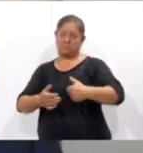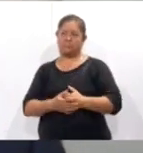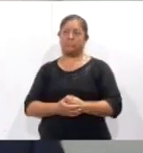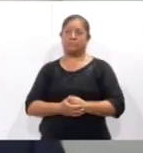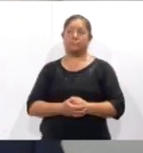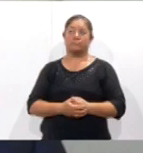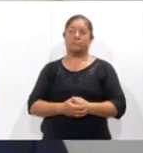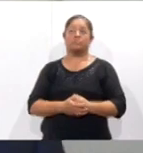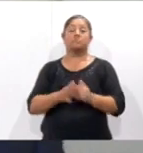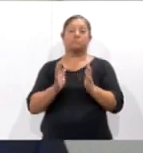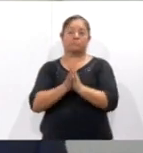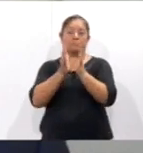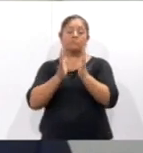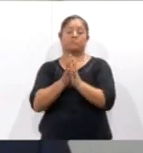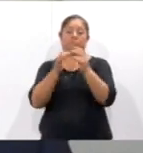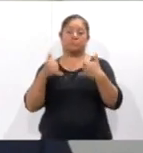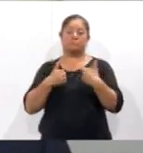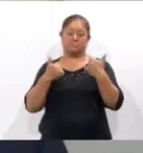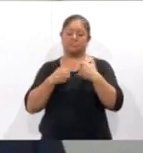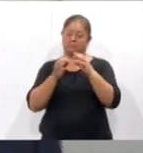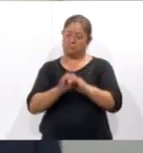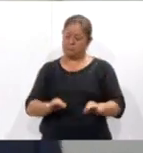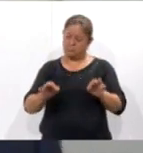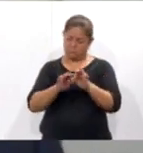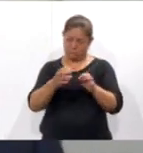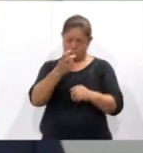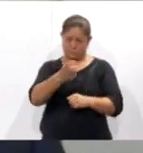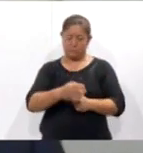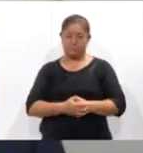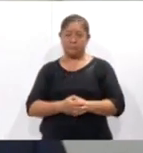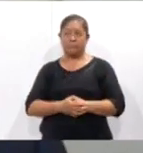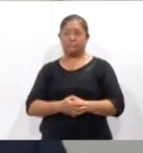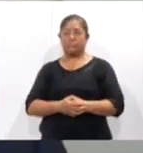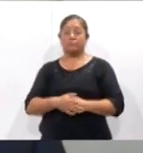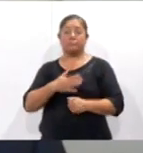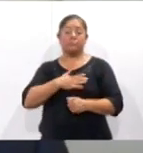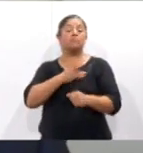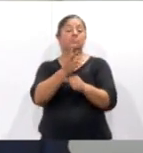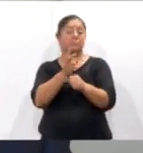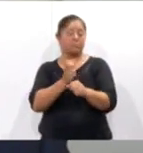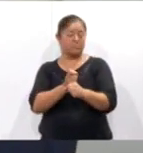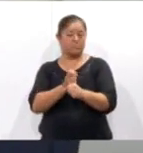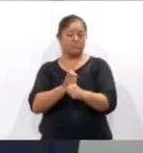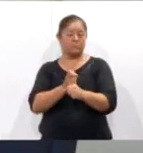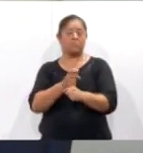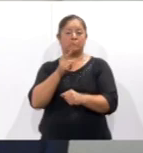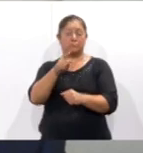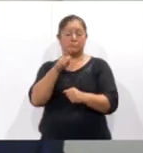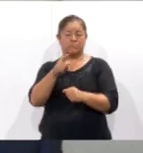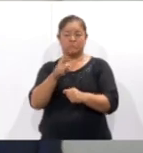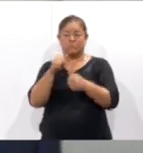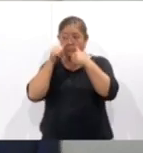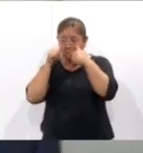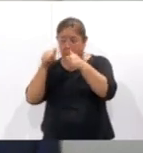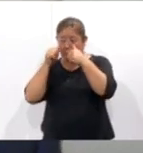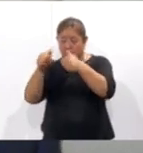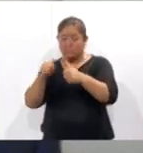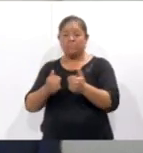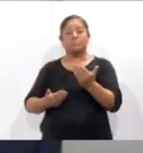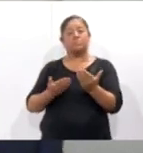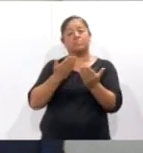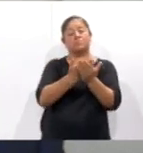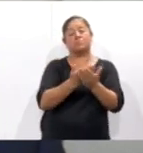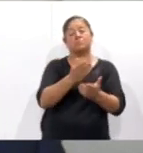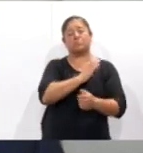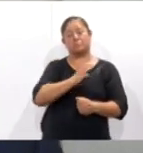Entonces, la participación de los jóvenes es muy importante. Y la invitación que les hacemos es que escuchen las propuestas de los candidatos, de